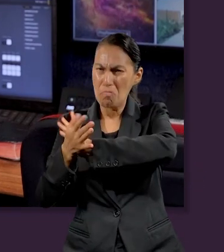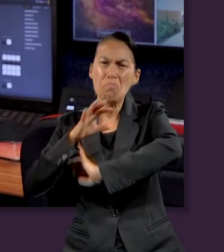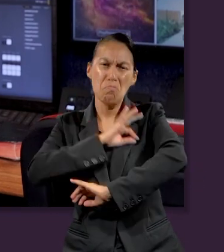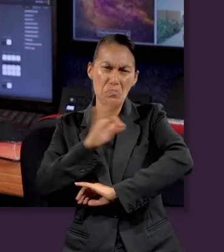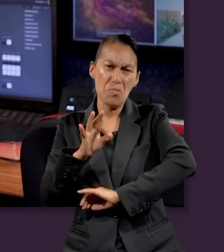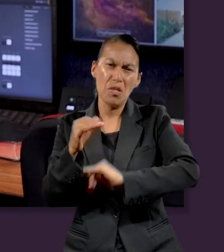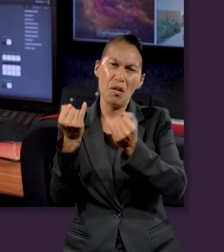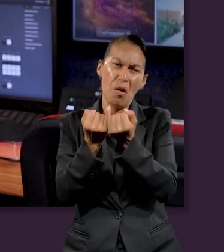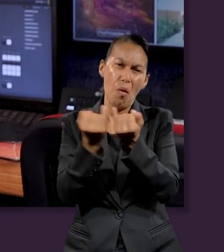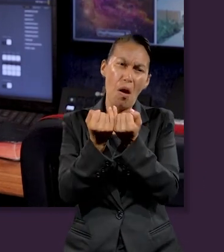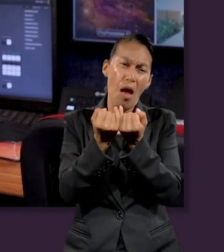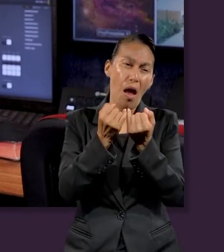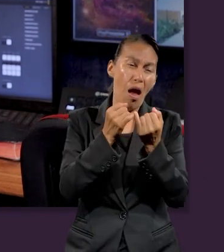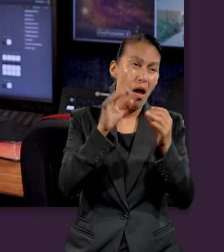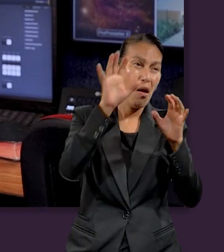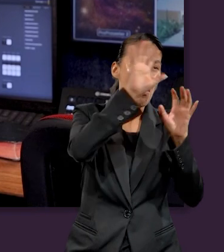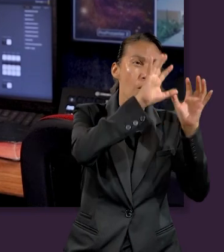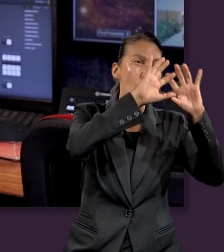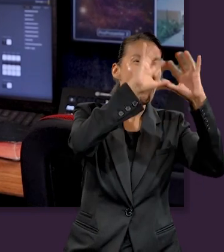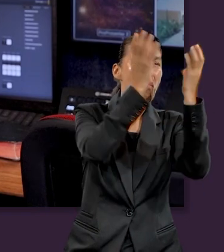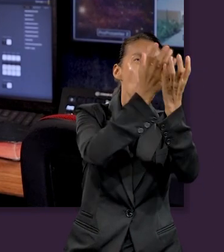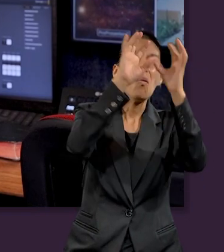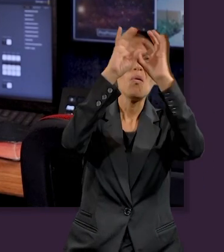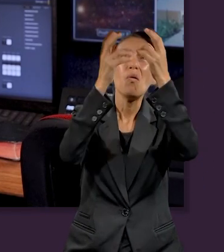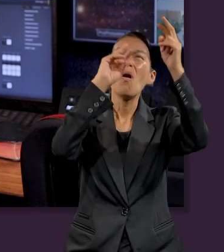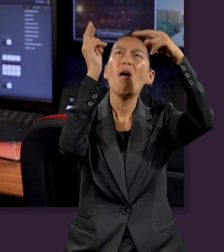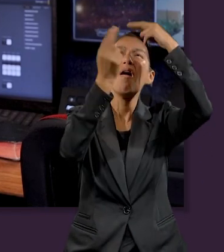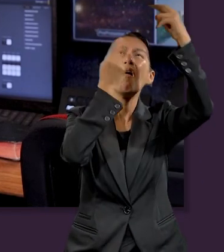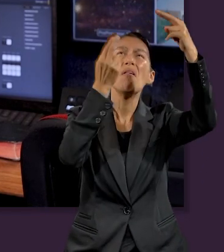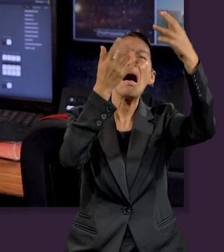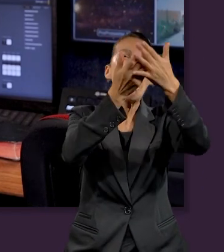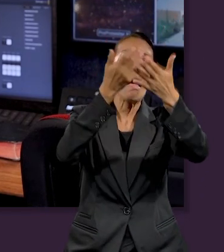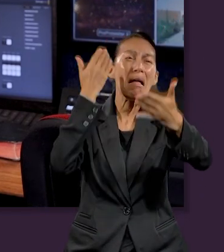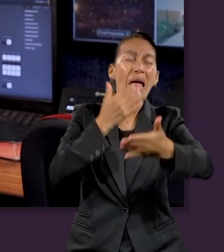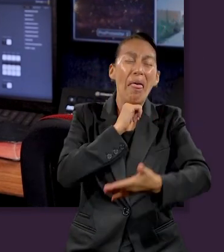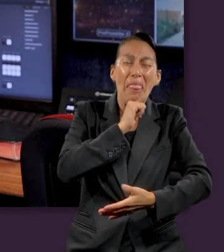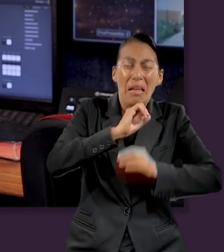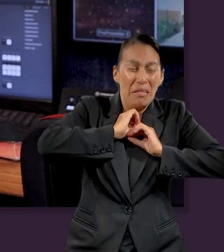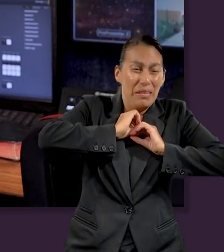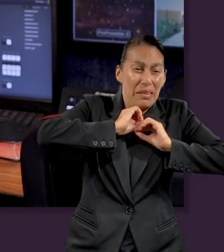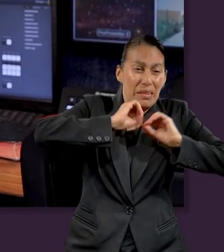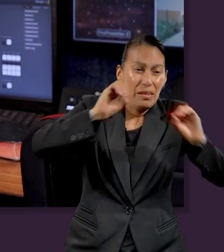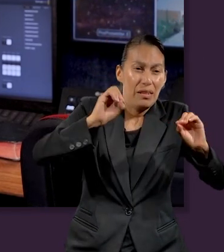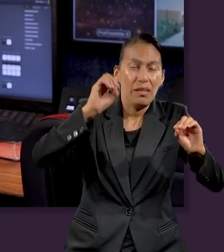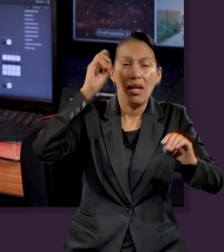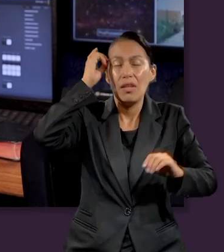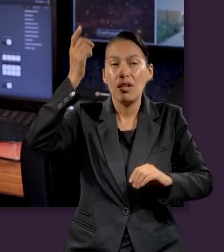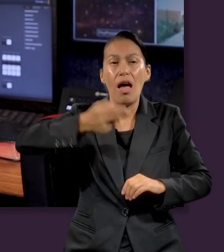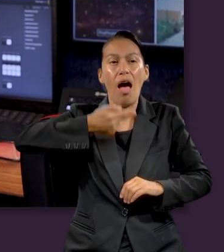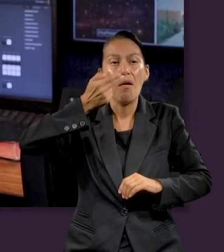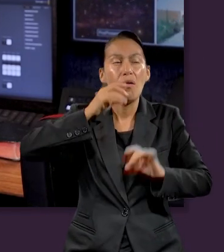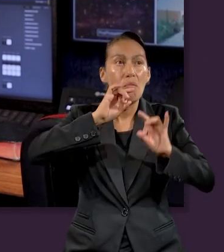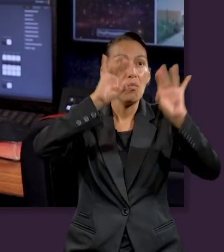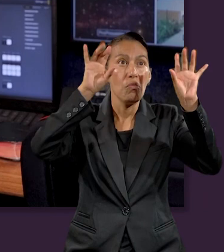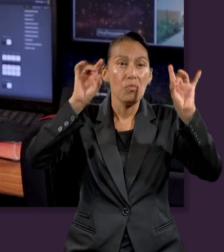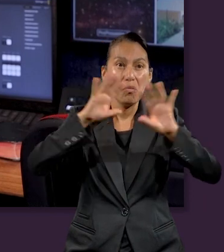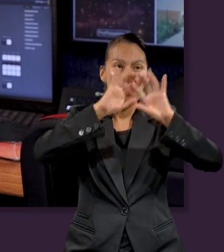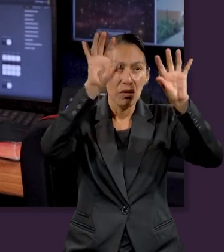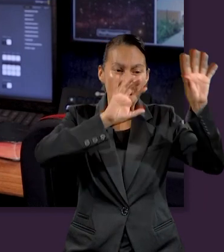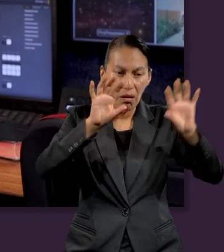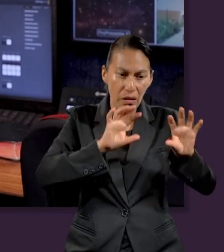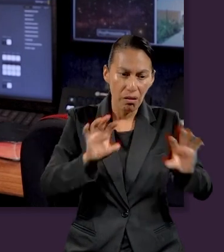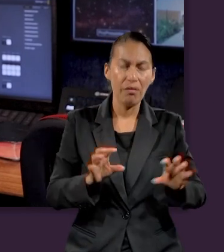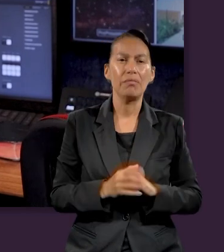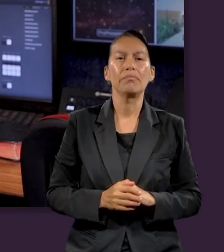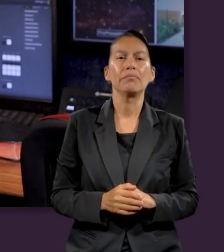así como colgar los mundos en el espacio. Haríamos bien en adorar a ese Dios que con el